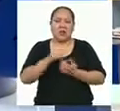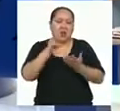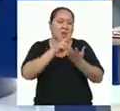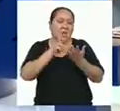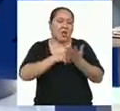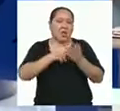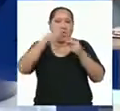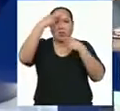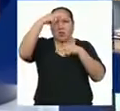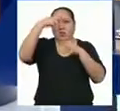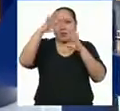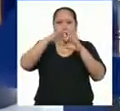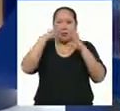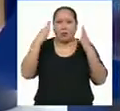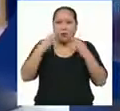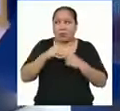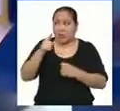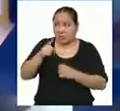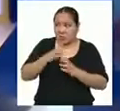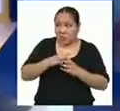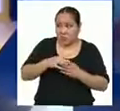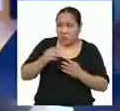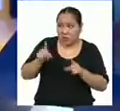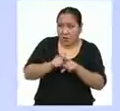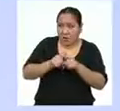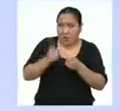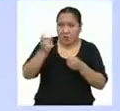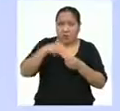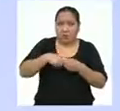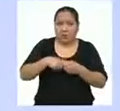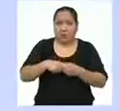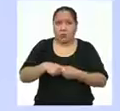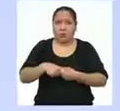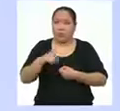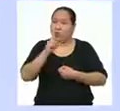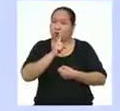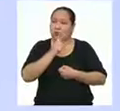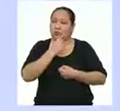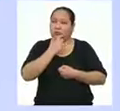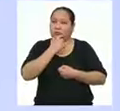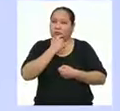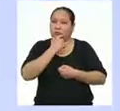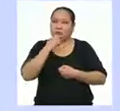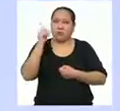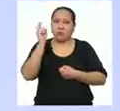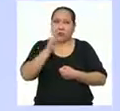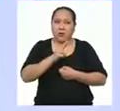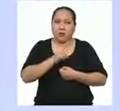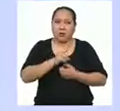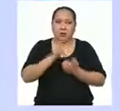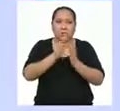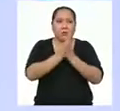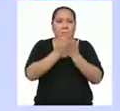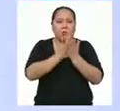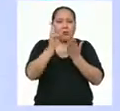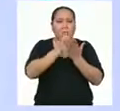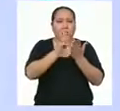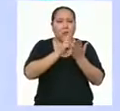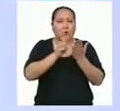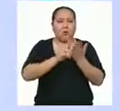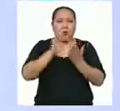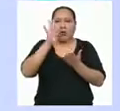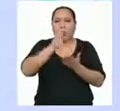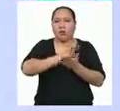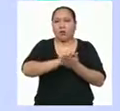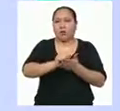noticias en Facebook. ¿Eso cuenta? Eh, no. Voy a poner que no leyó un libro en